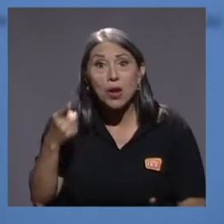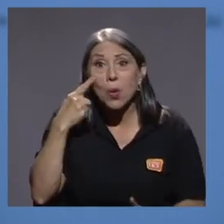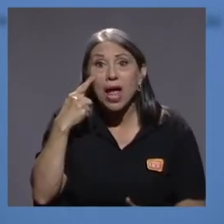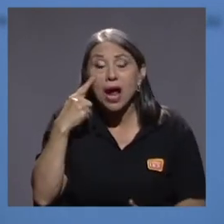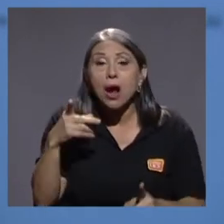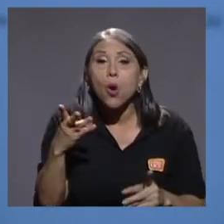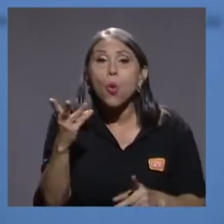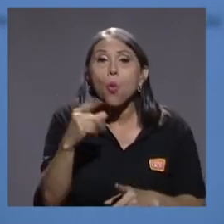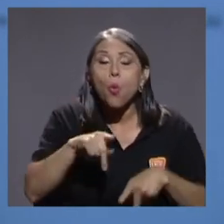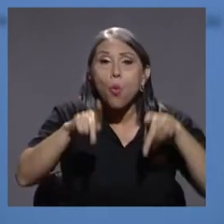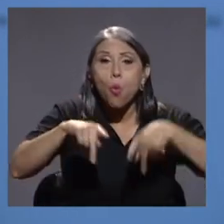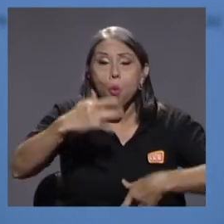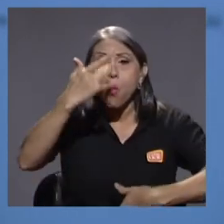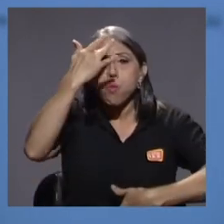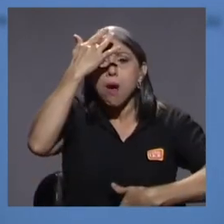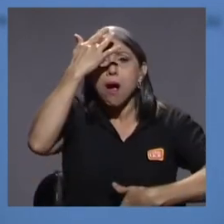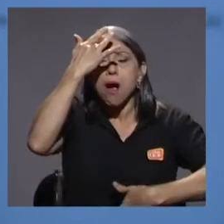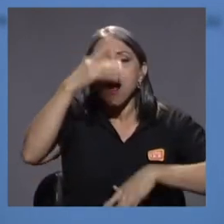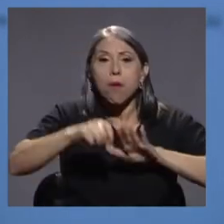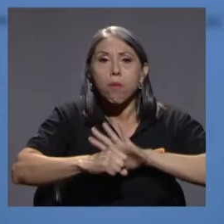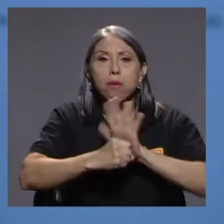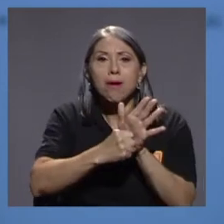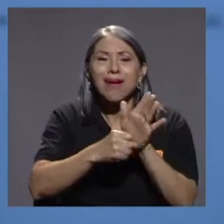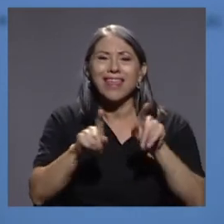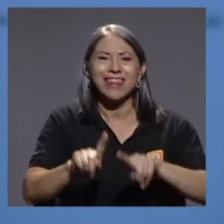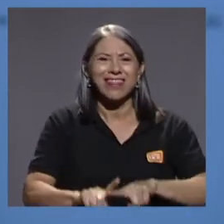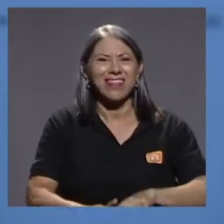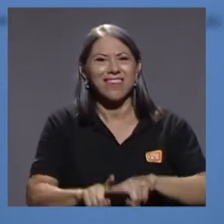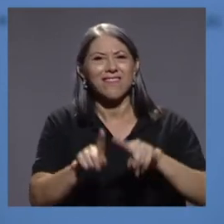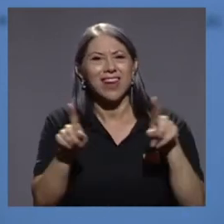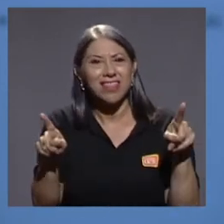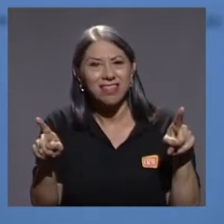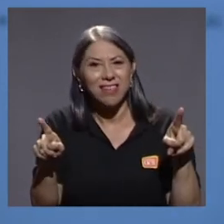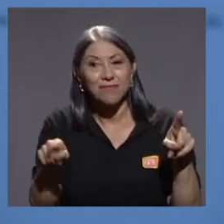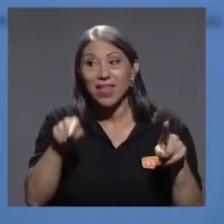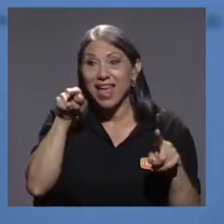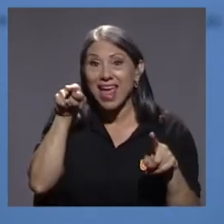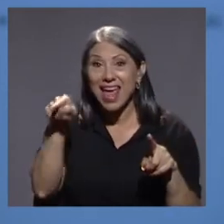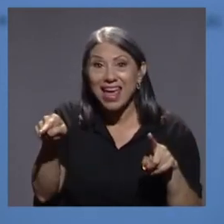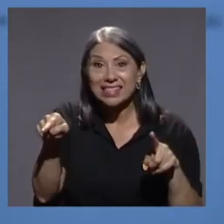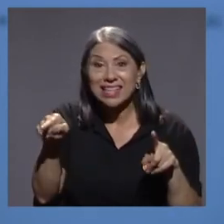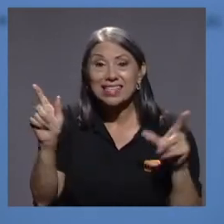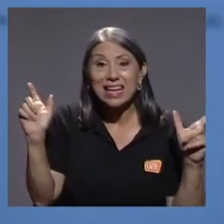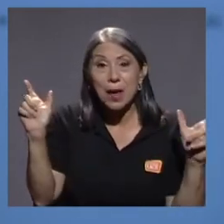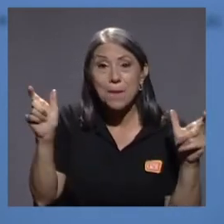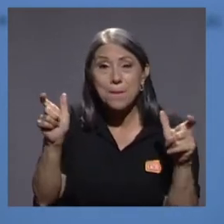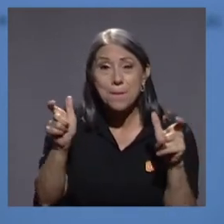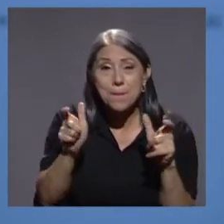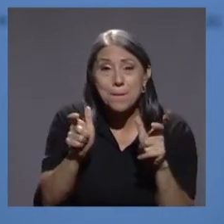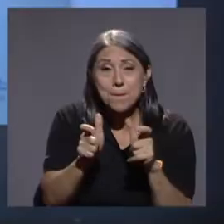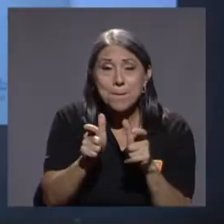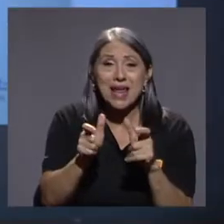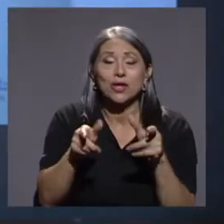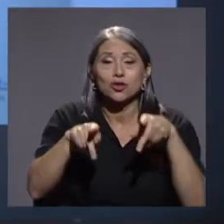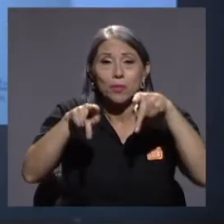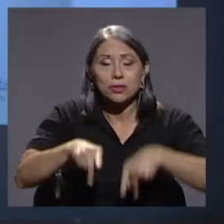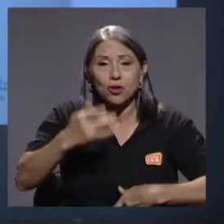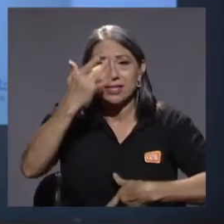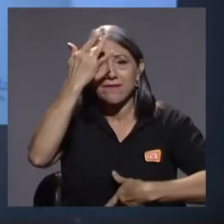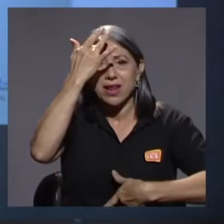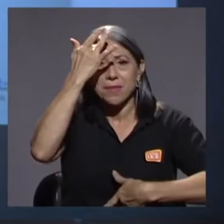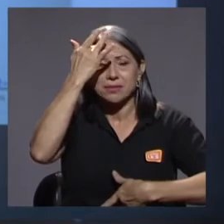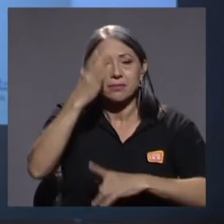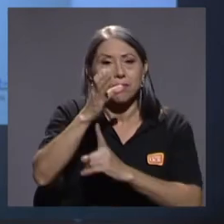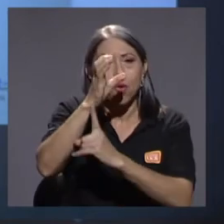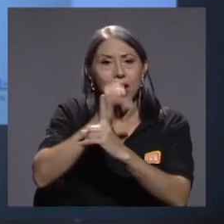diferente, es de los países que estamos comparando el que menor contagio tiene por cada 100 mil habitantes. Eso nos permite